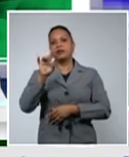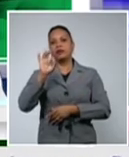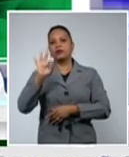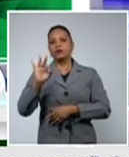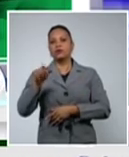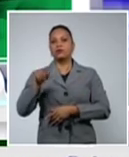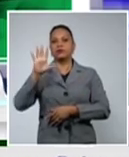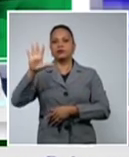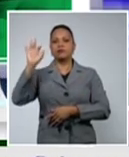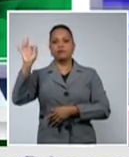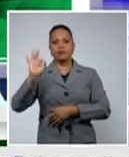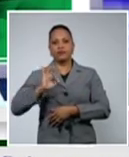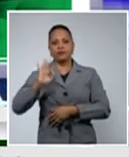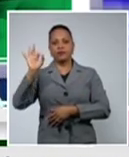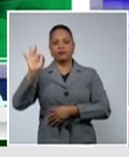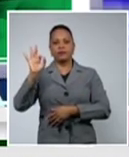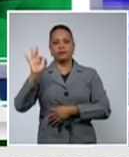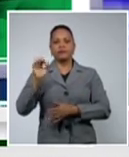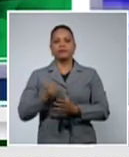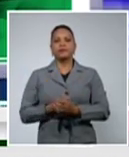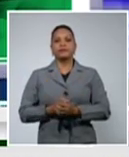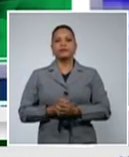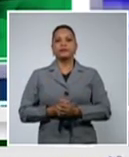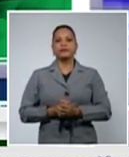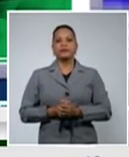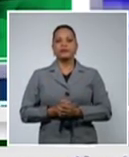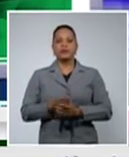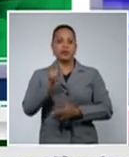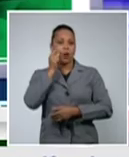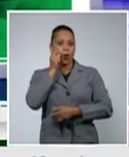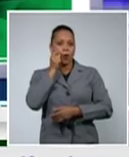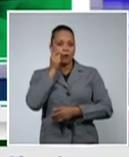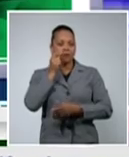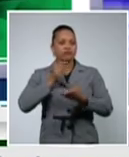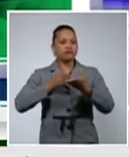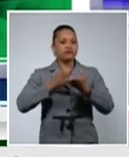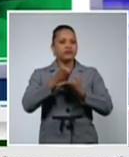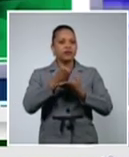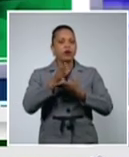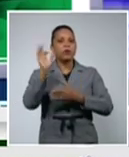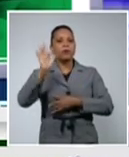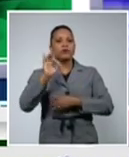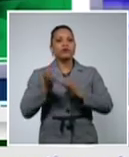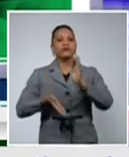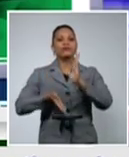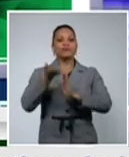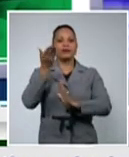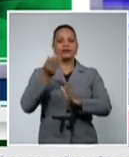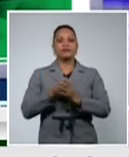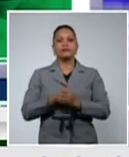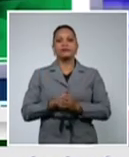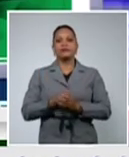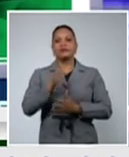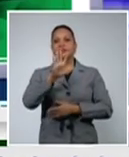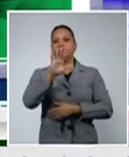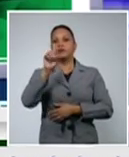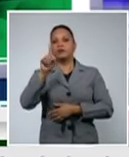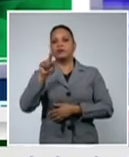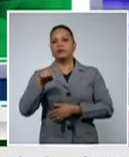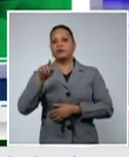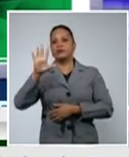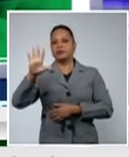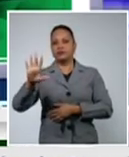% el sexo masculino mantiene un por ciento mayor 51,5%.